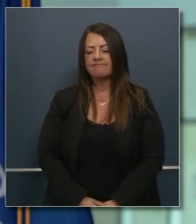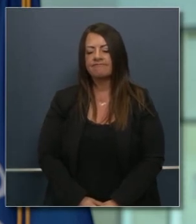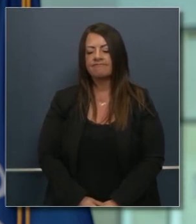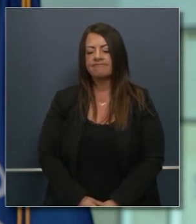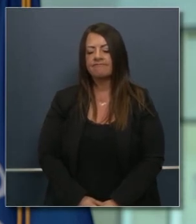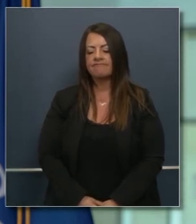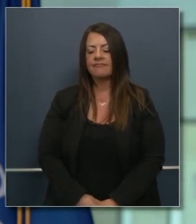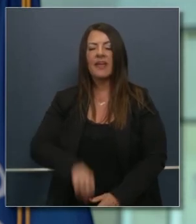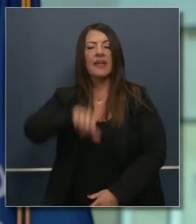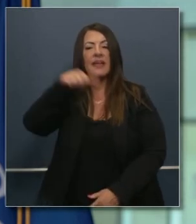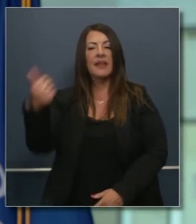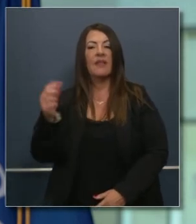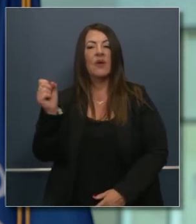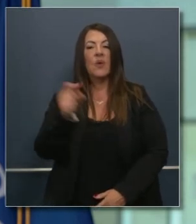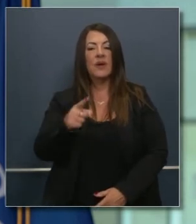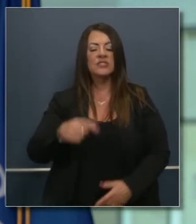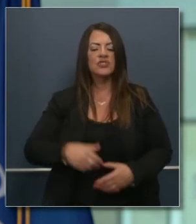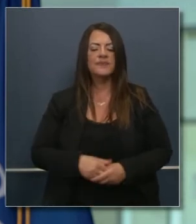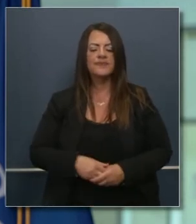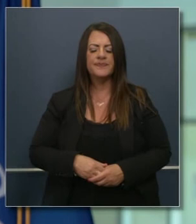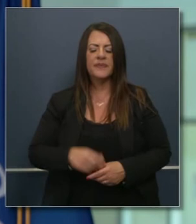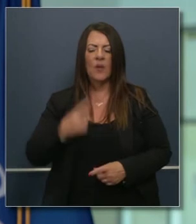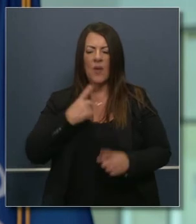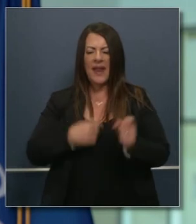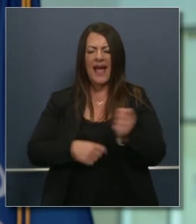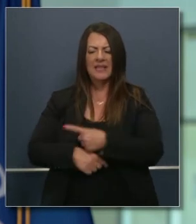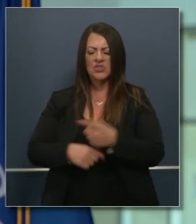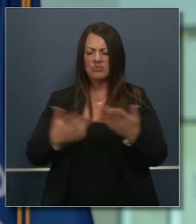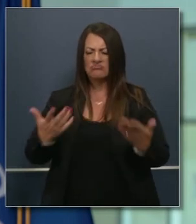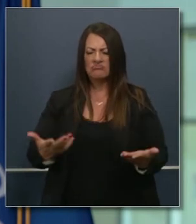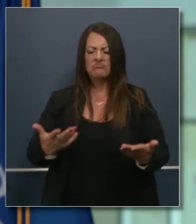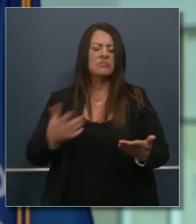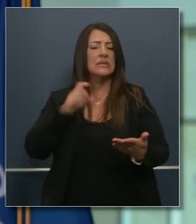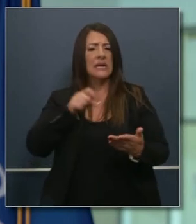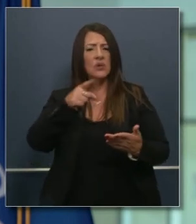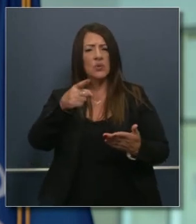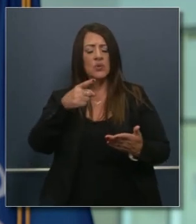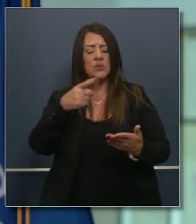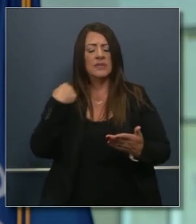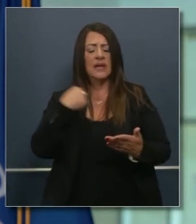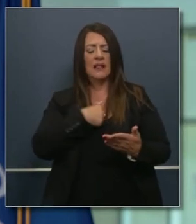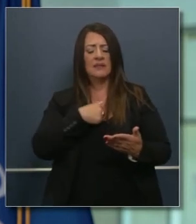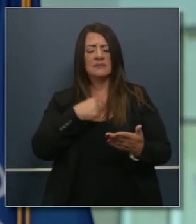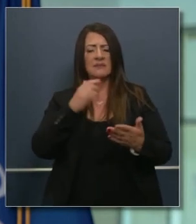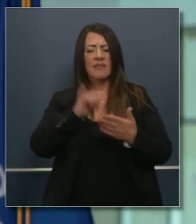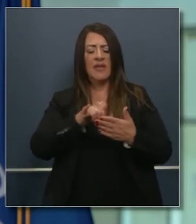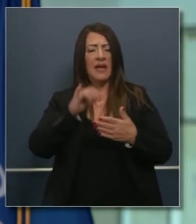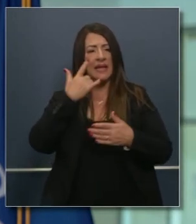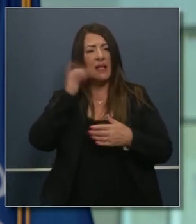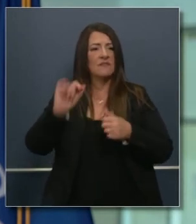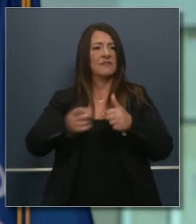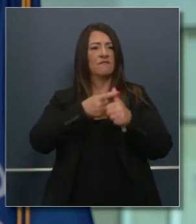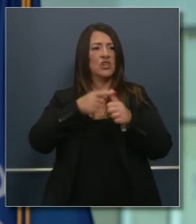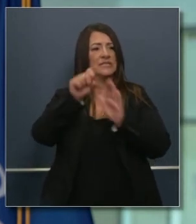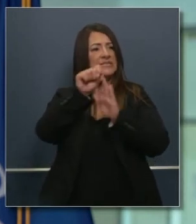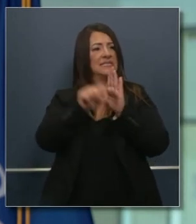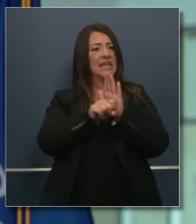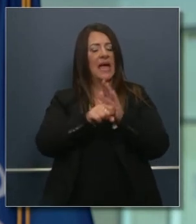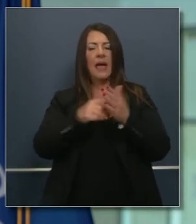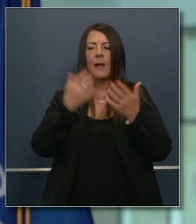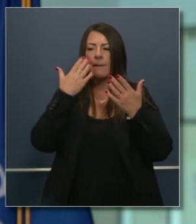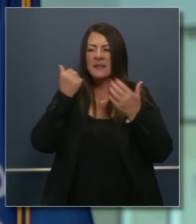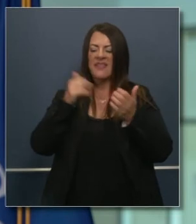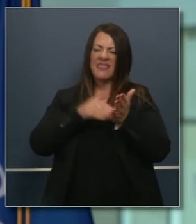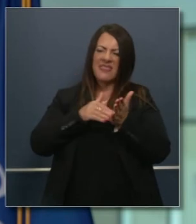gobernador muchas gracias por aceptar preguntas quiero que hable un poco más de California